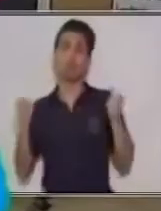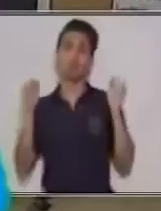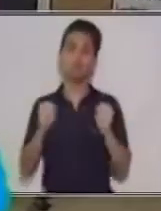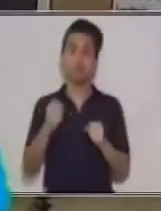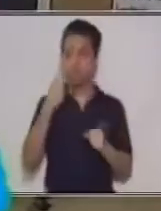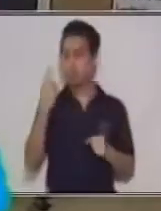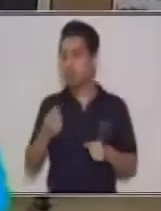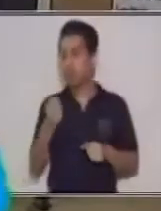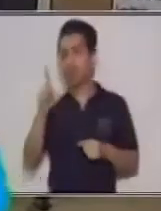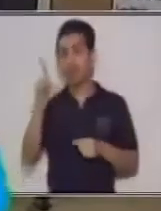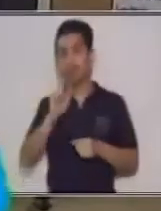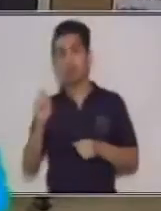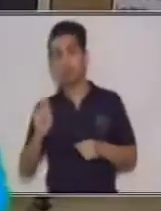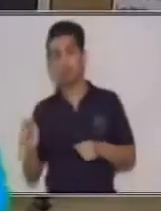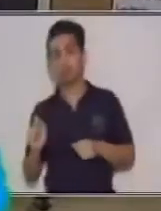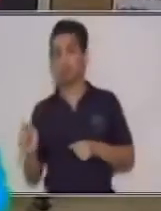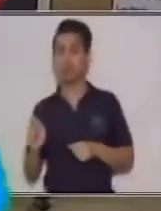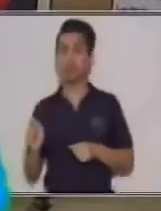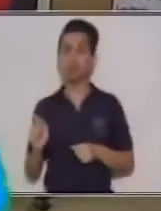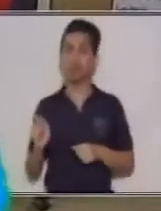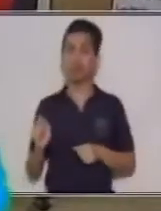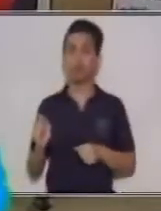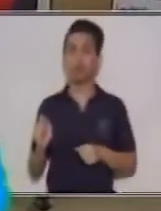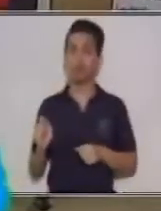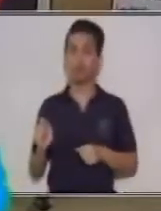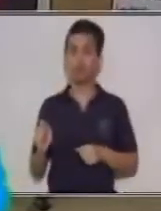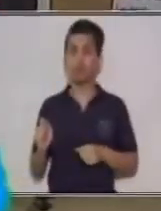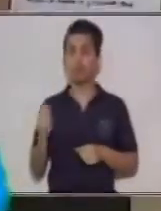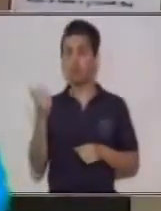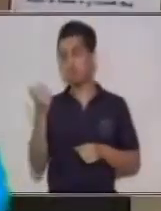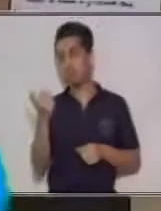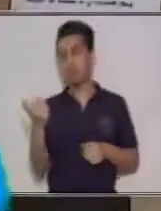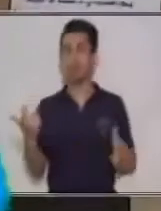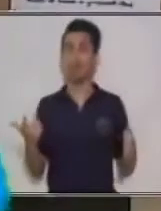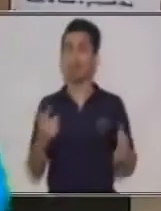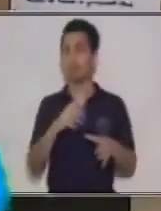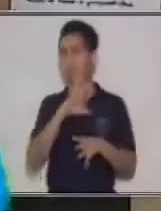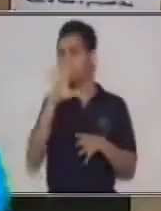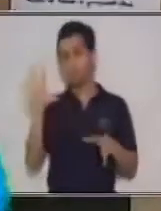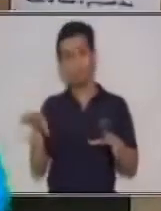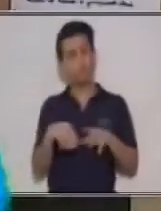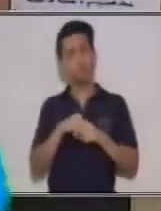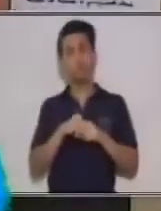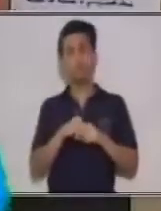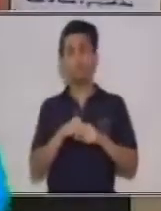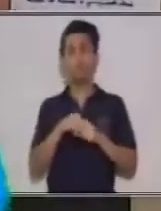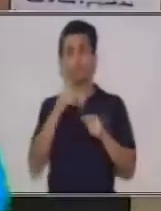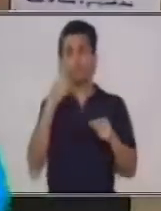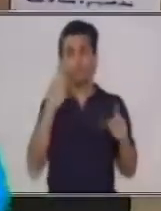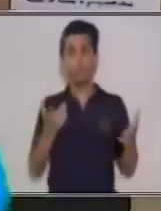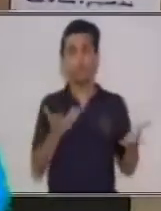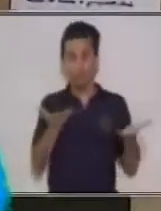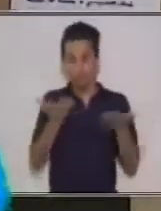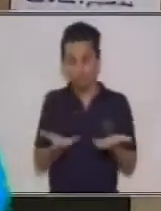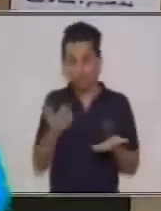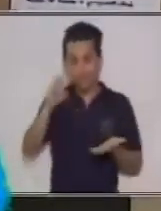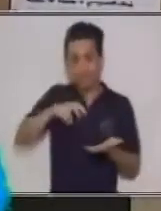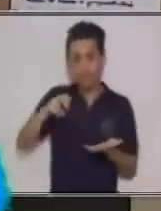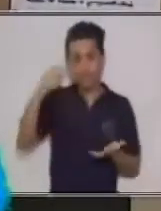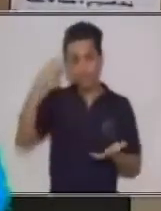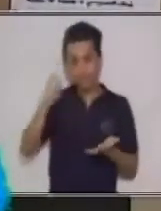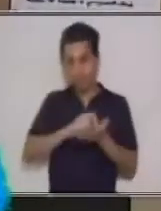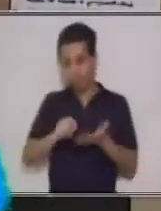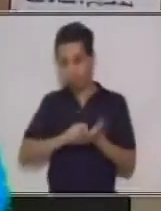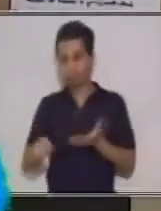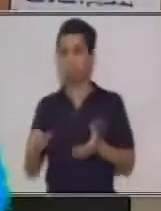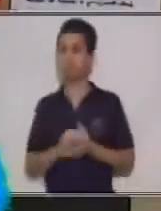lapiceros, sus lápices, todo lo relacionado con su proceso de enseñanza-aprendizaje. Y en